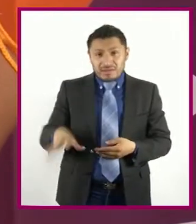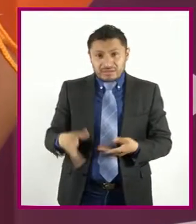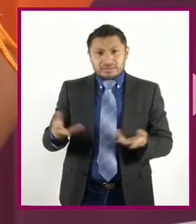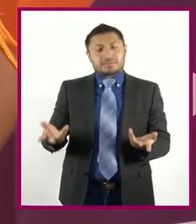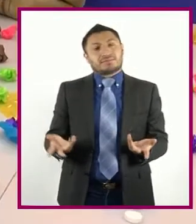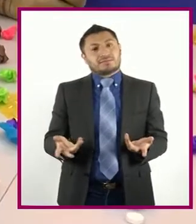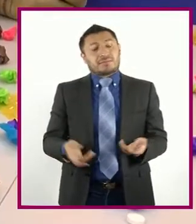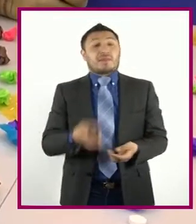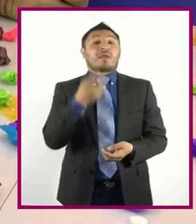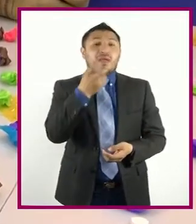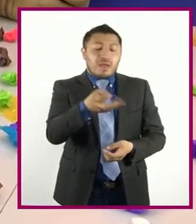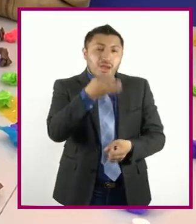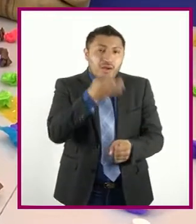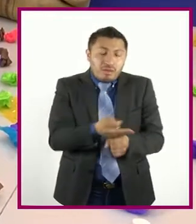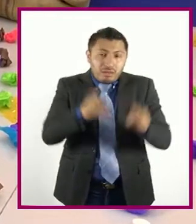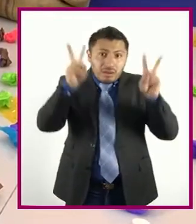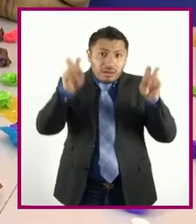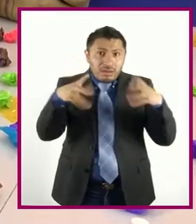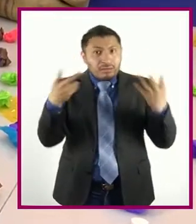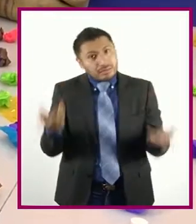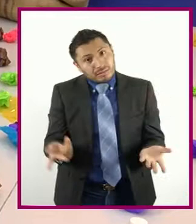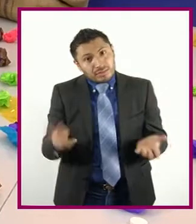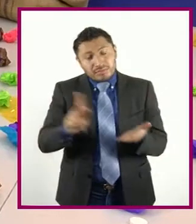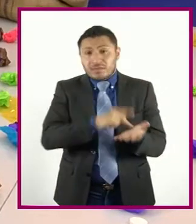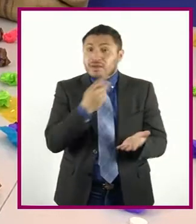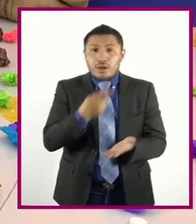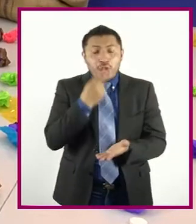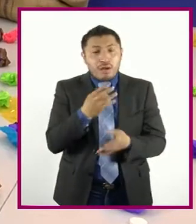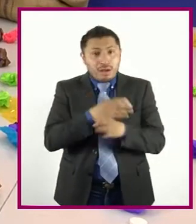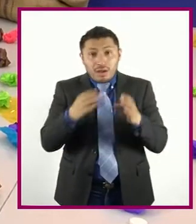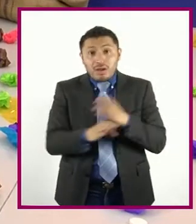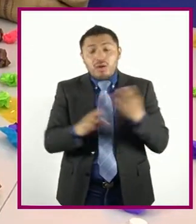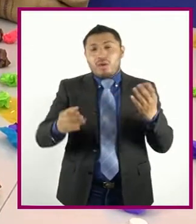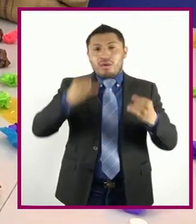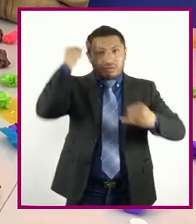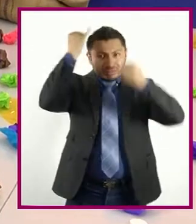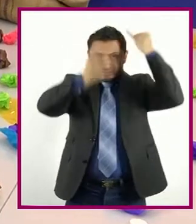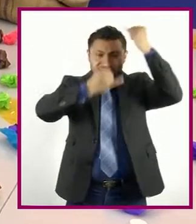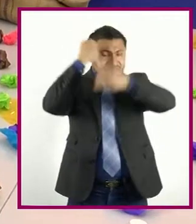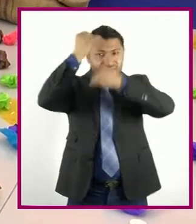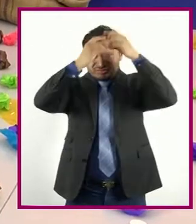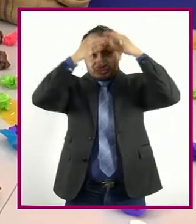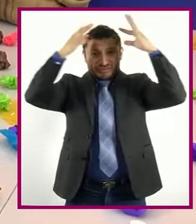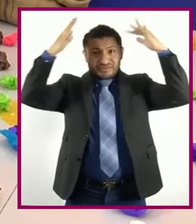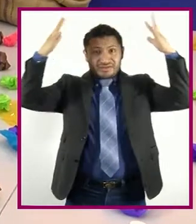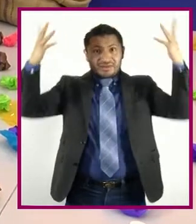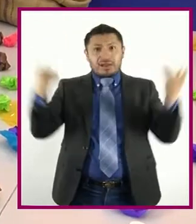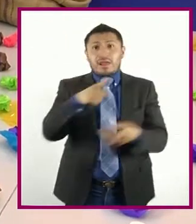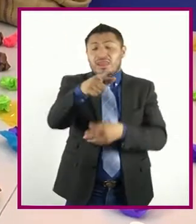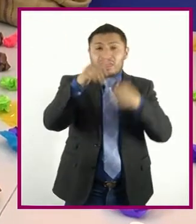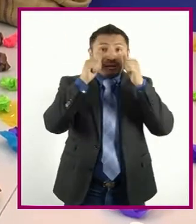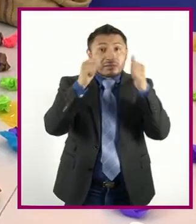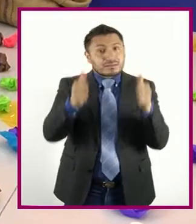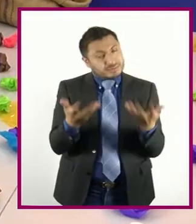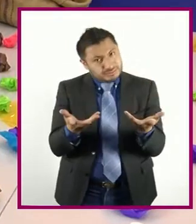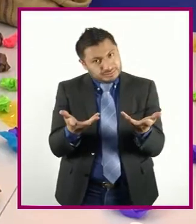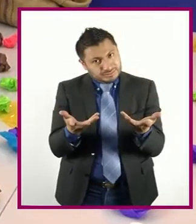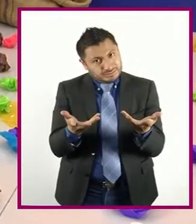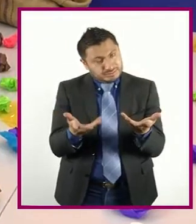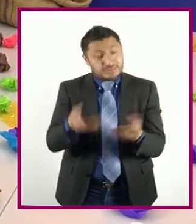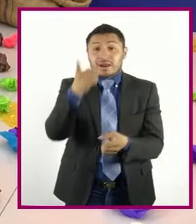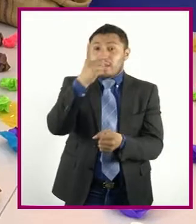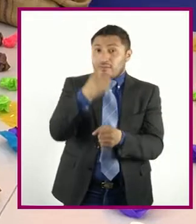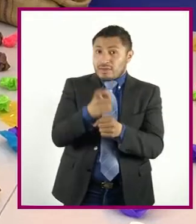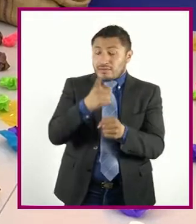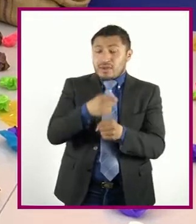amos Hablando de reuso Y creatividad Pongan mucha atención Pong Primero tenemos